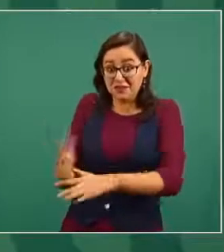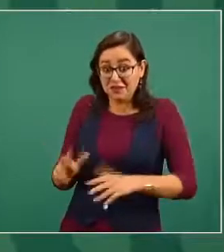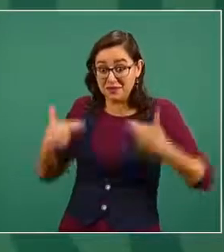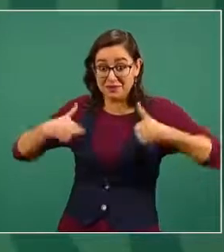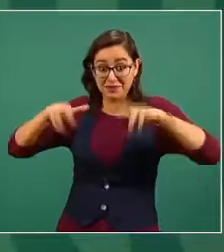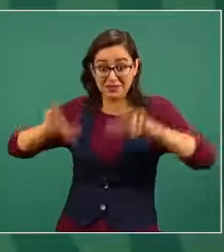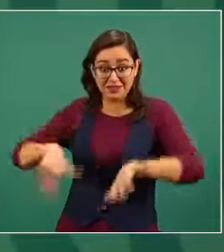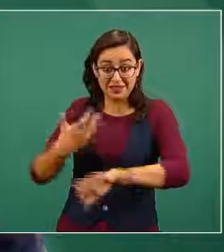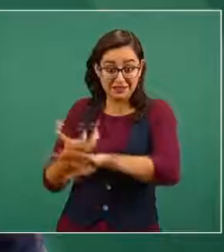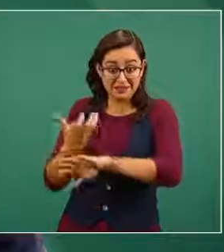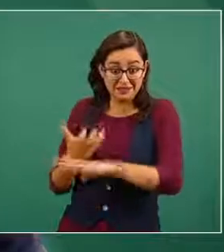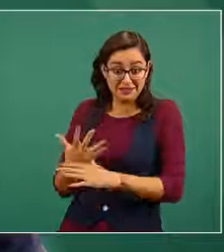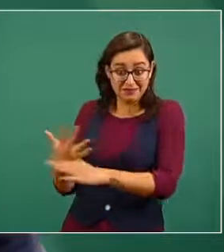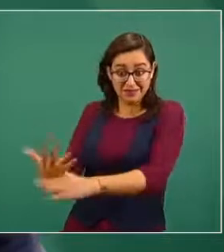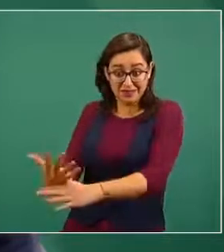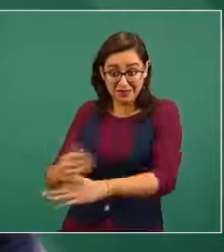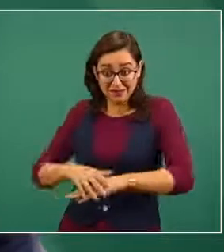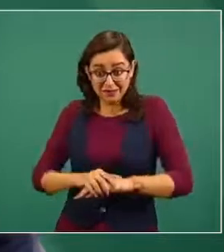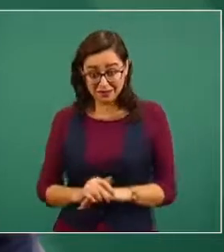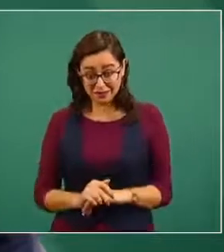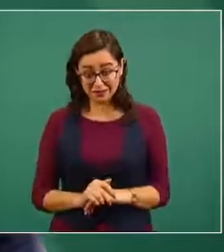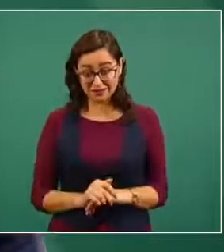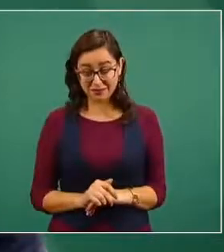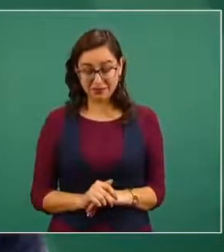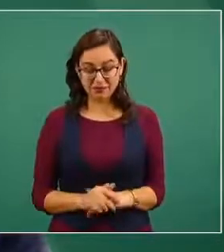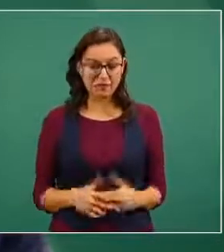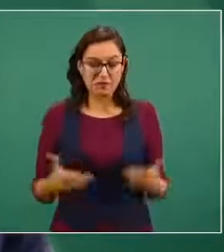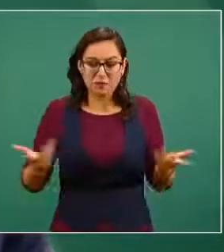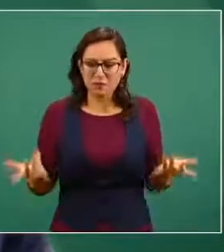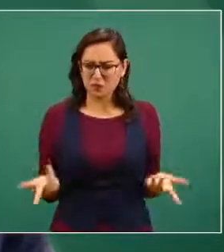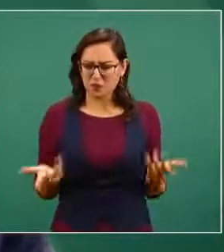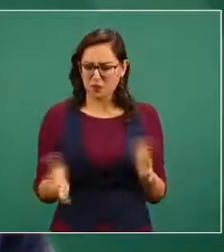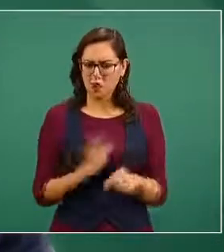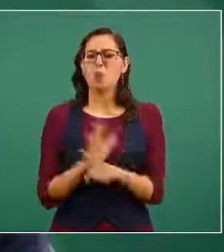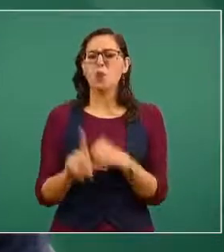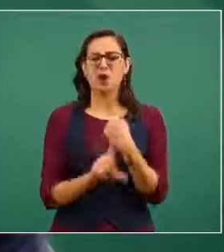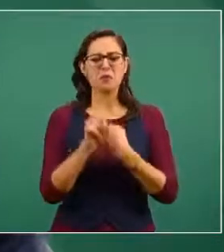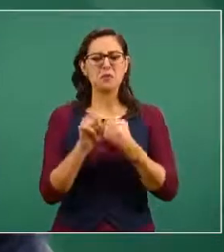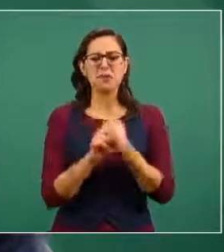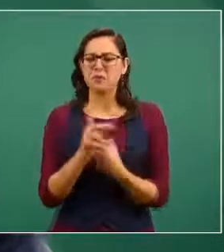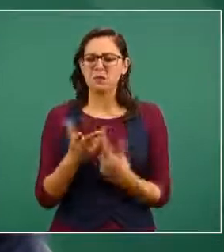entonces no va a haber ningún problema